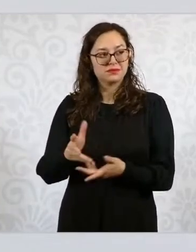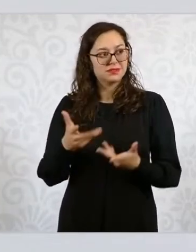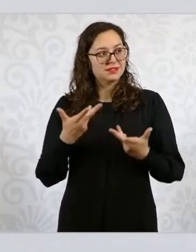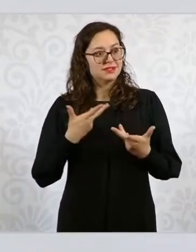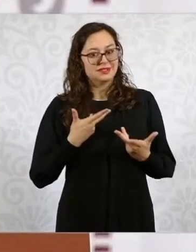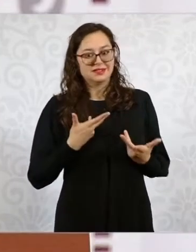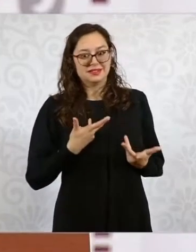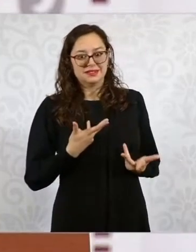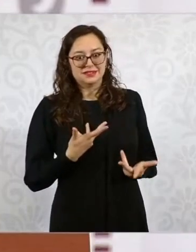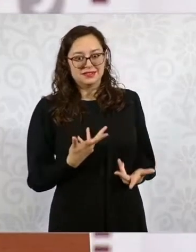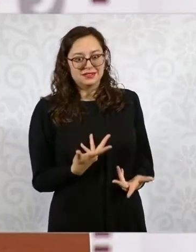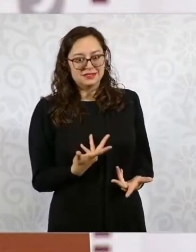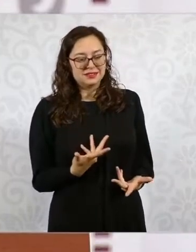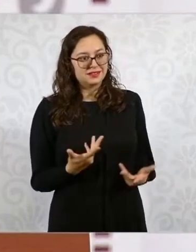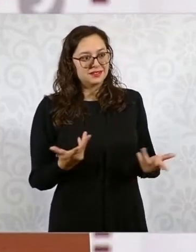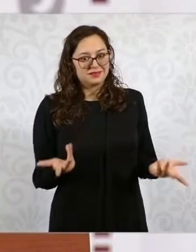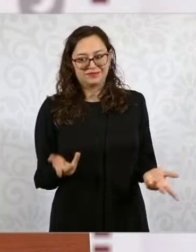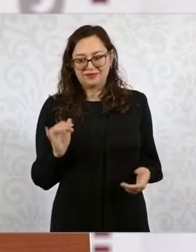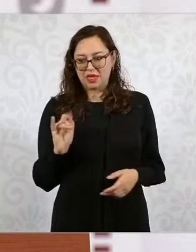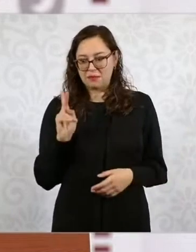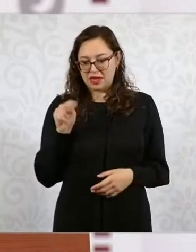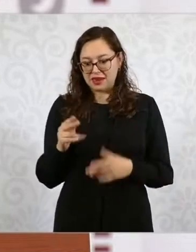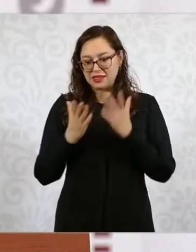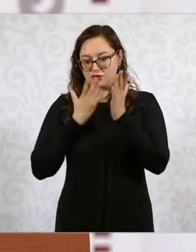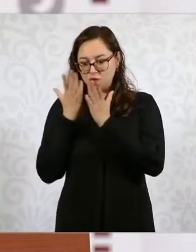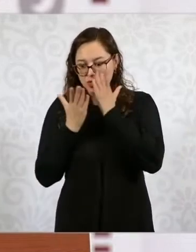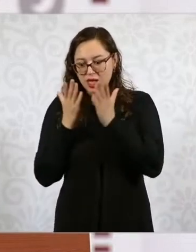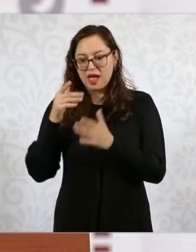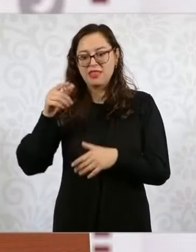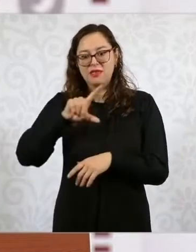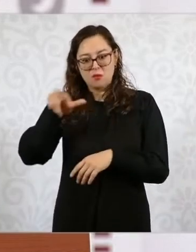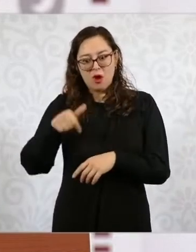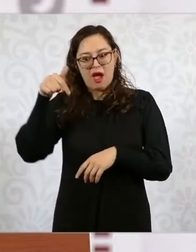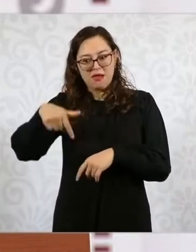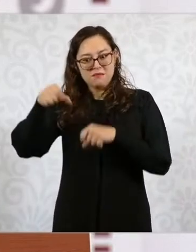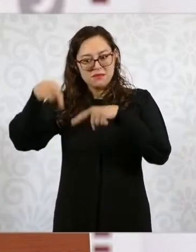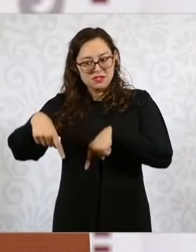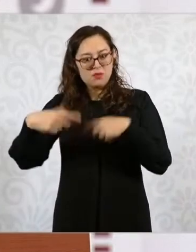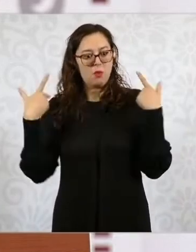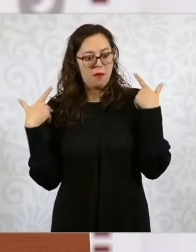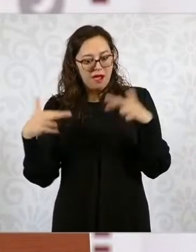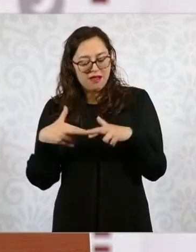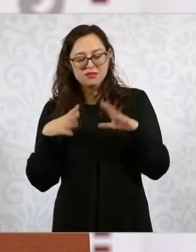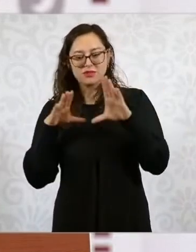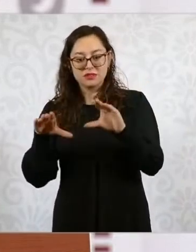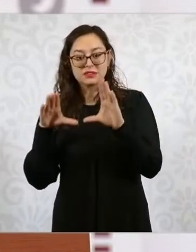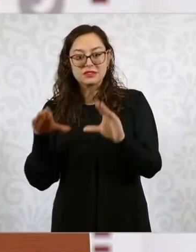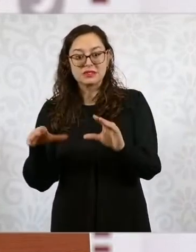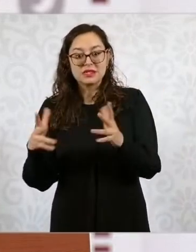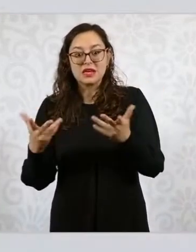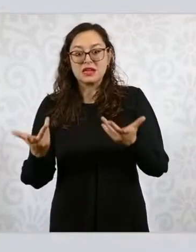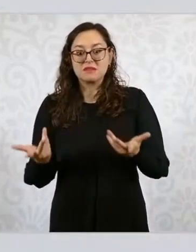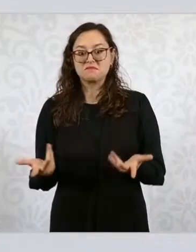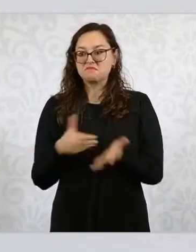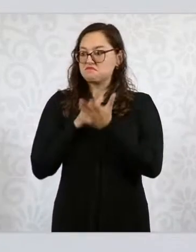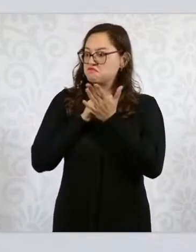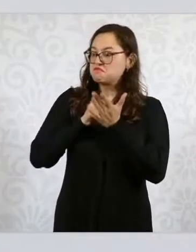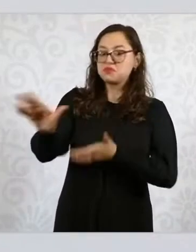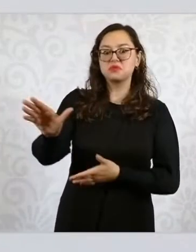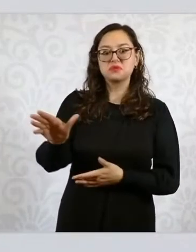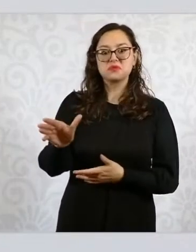estudios de posgrado, era profesora, fue expulsada. Y nosotros, pues como hijos, yo tenía seis años solamente,